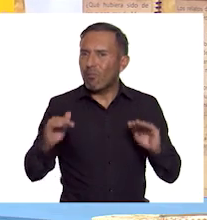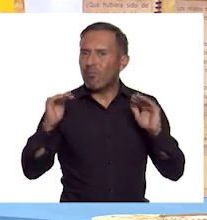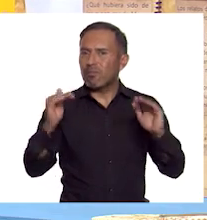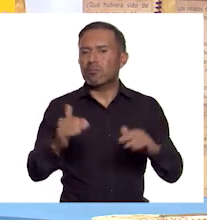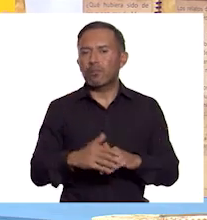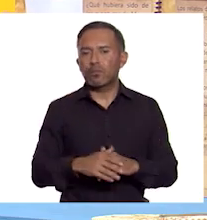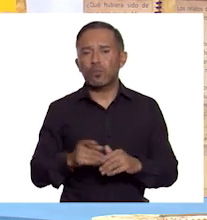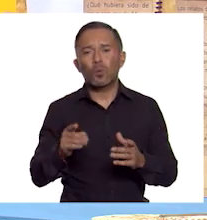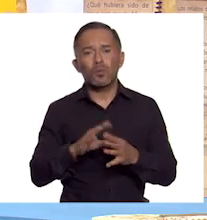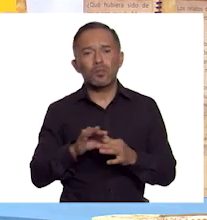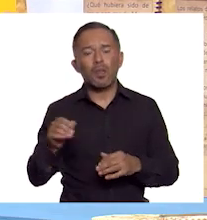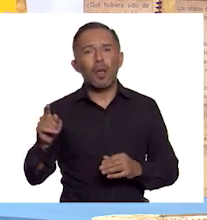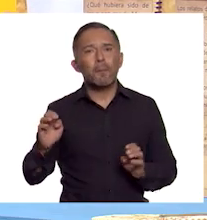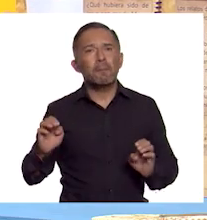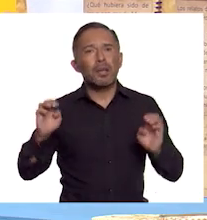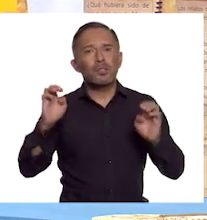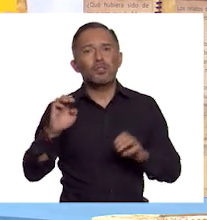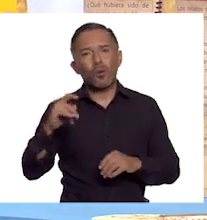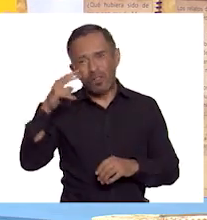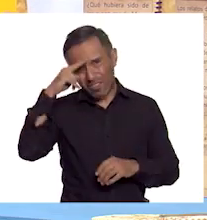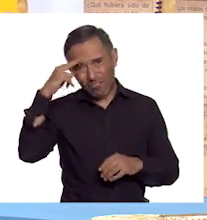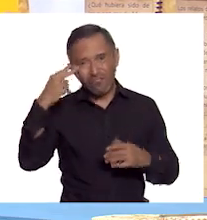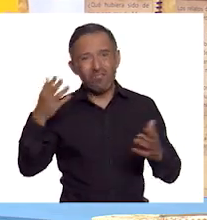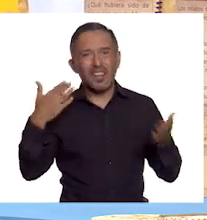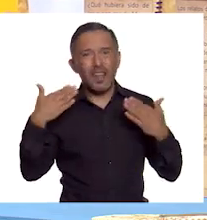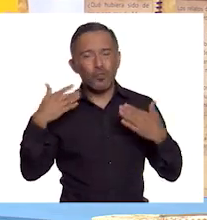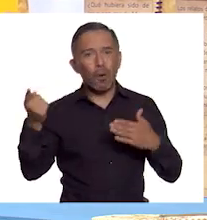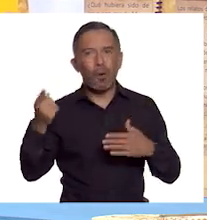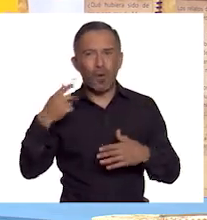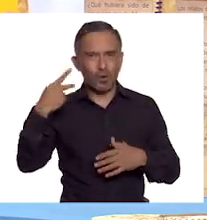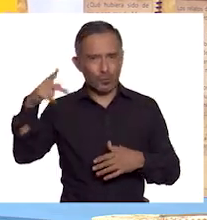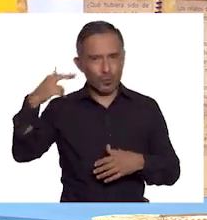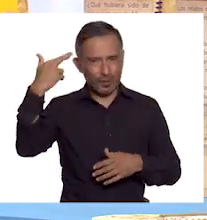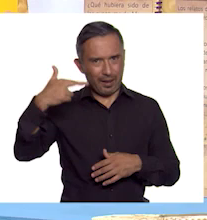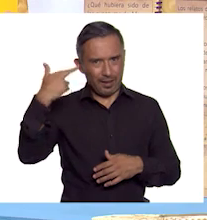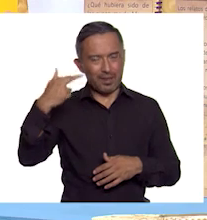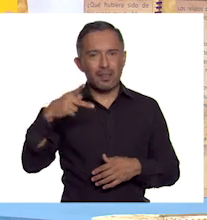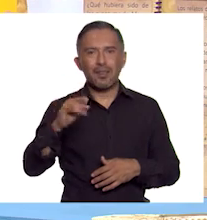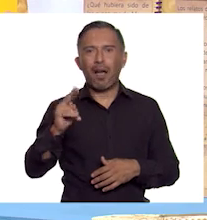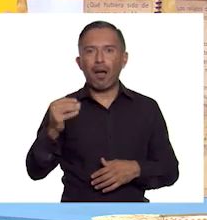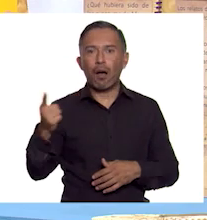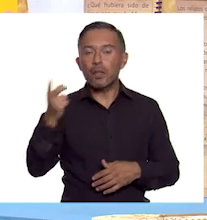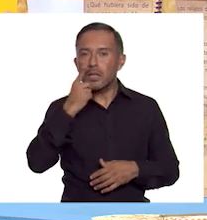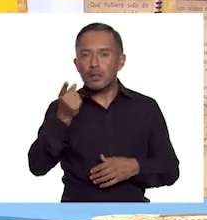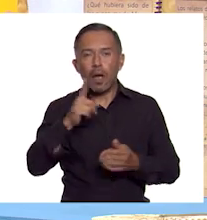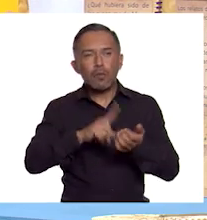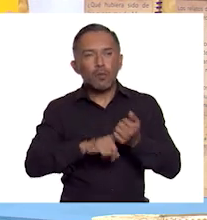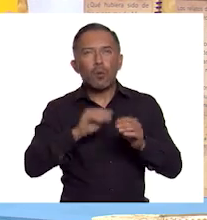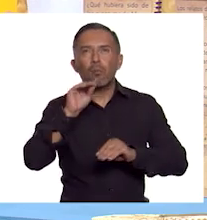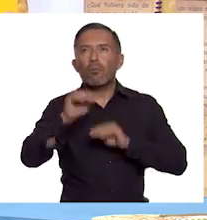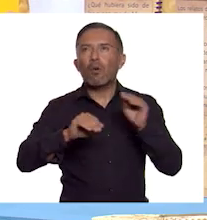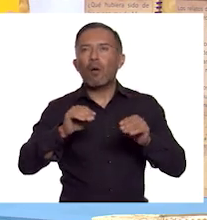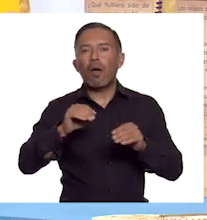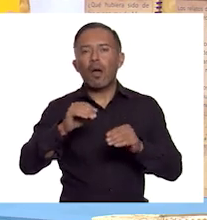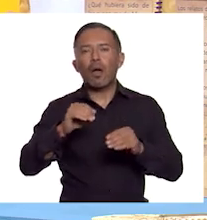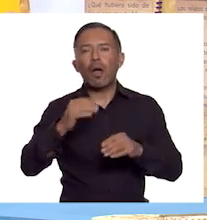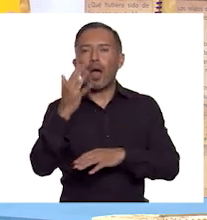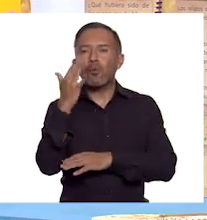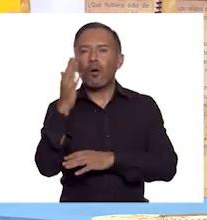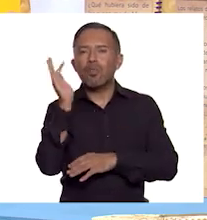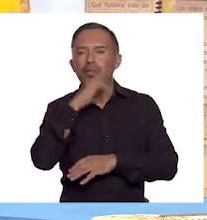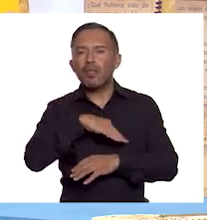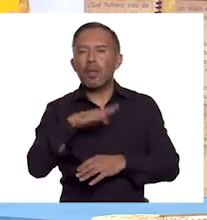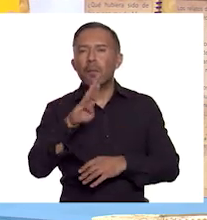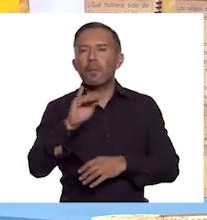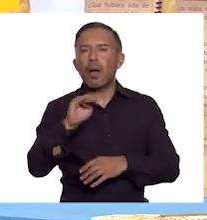describió el palacio de verano del gran Khan en el que menciona que está elaborado de bambú lleno de árboles, de